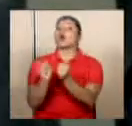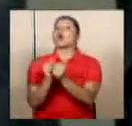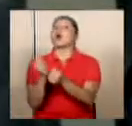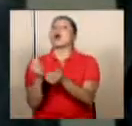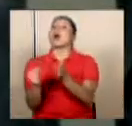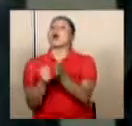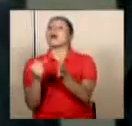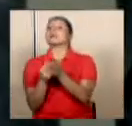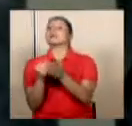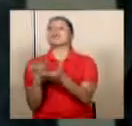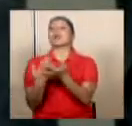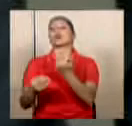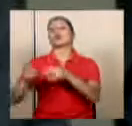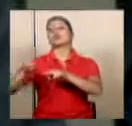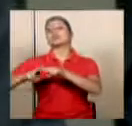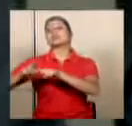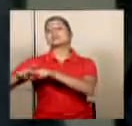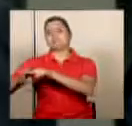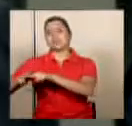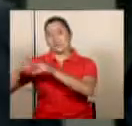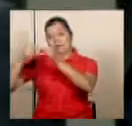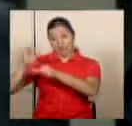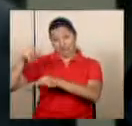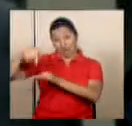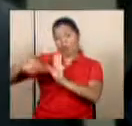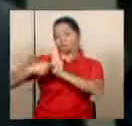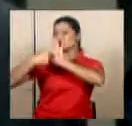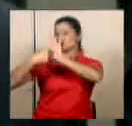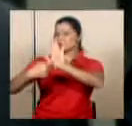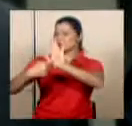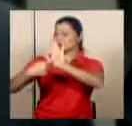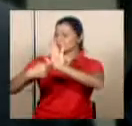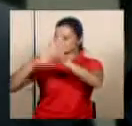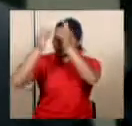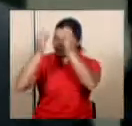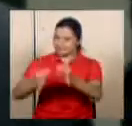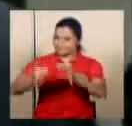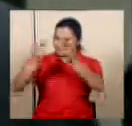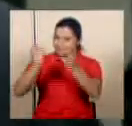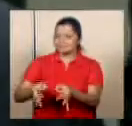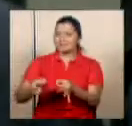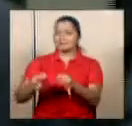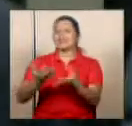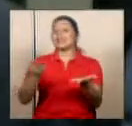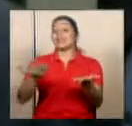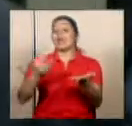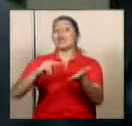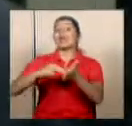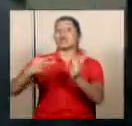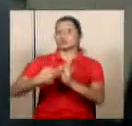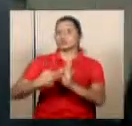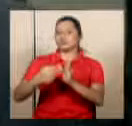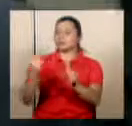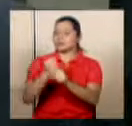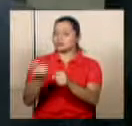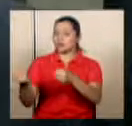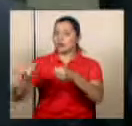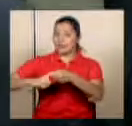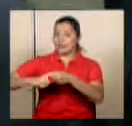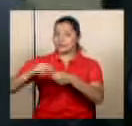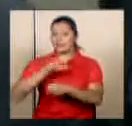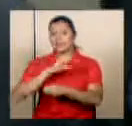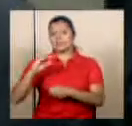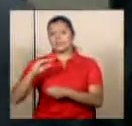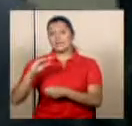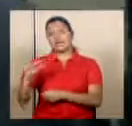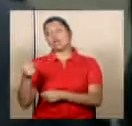pie, sentados, me parece que hoy se manifestó exactamente en qué términos está hecha la alianza y nosotros